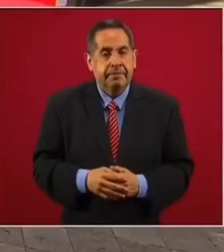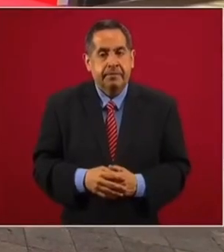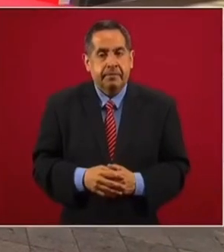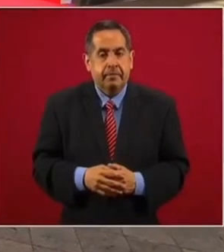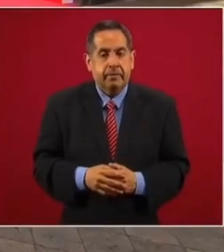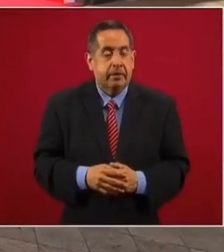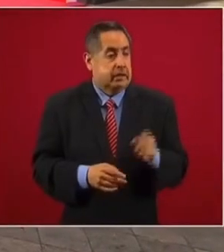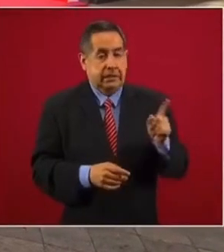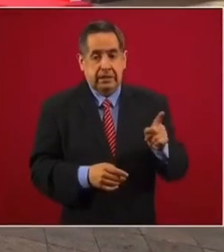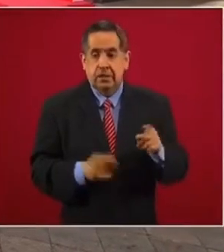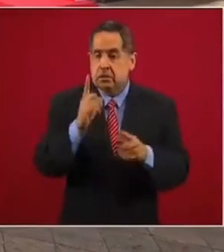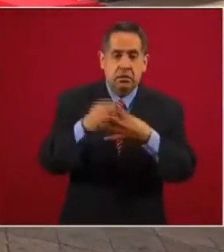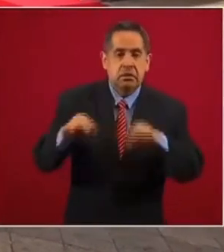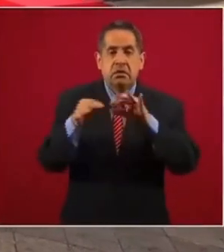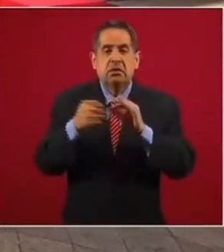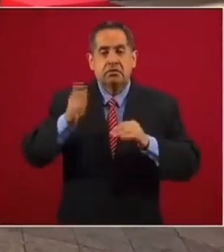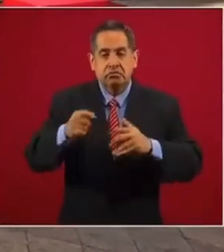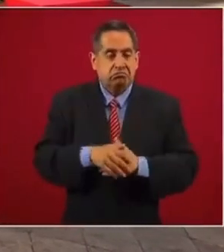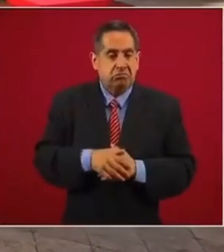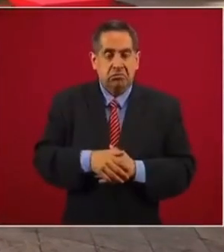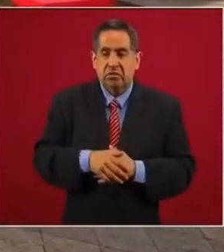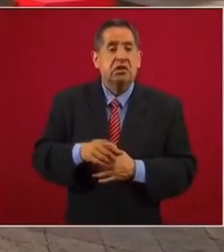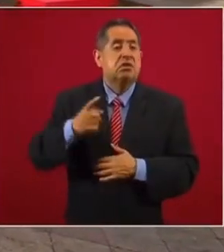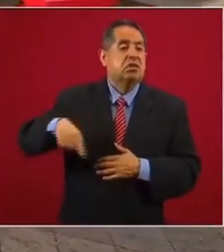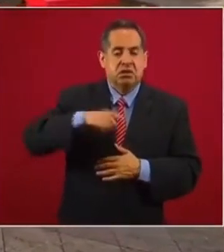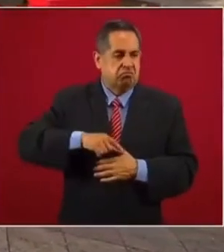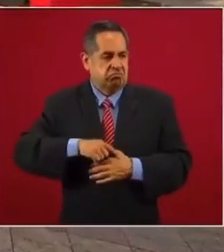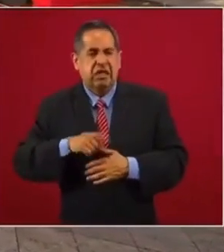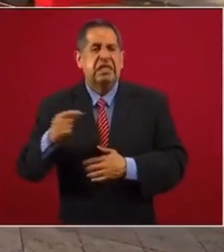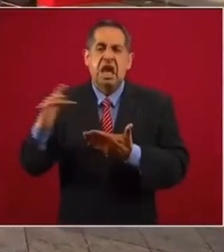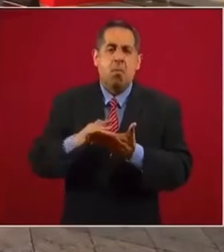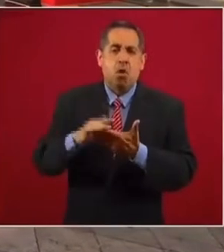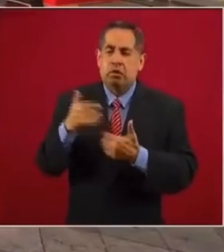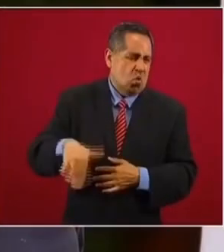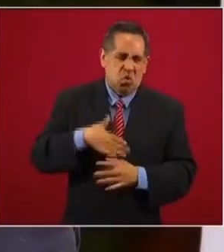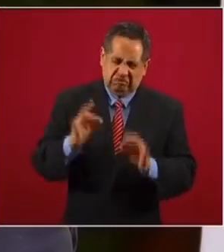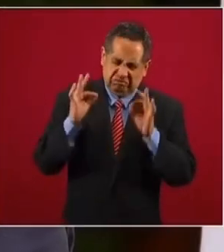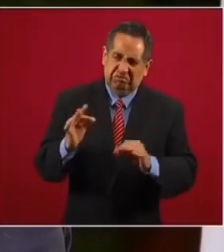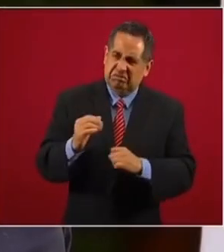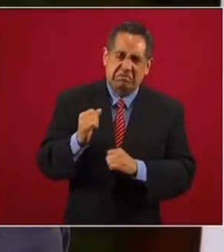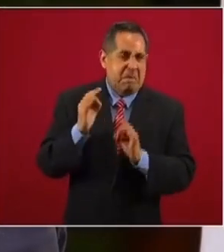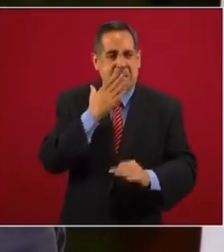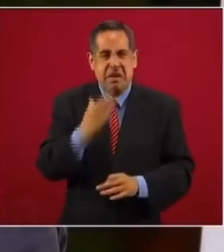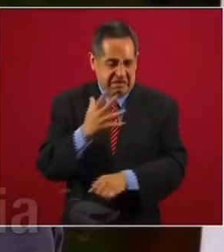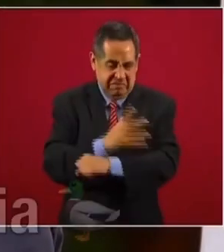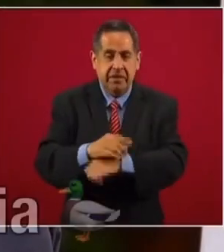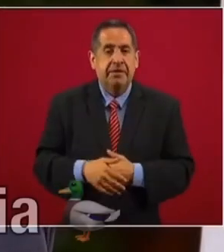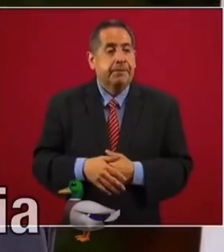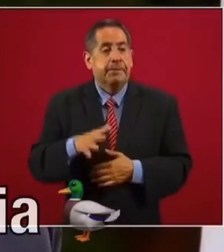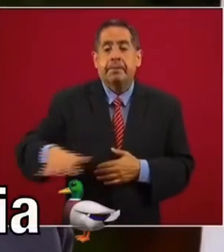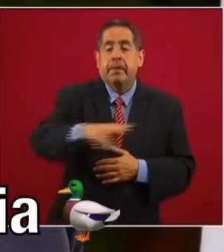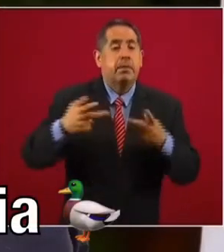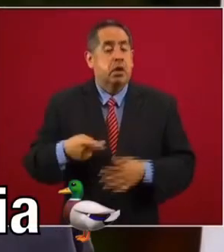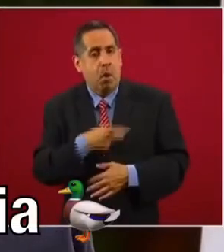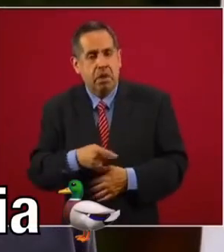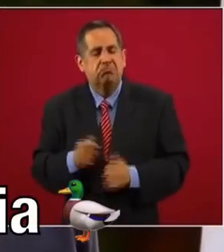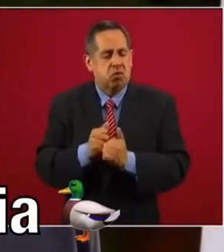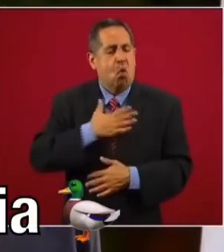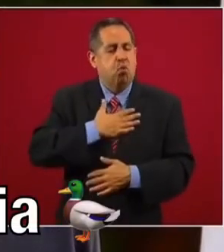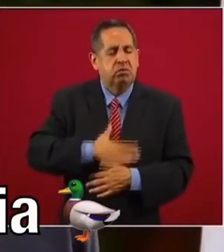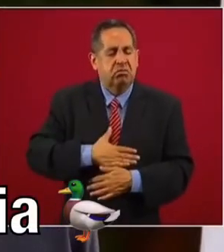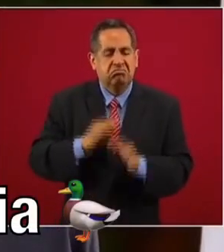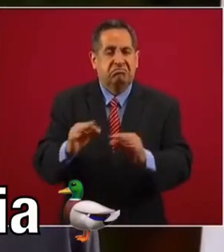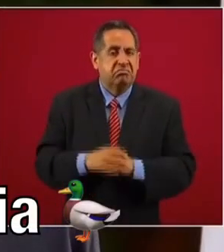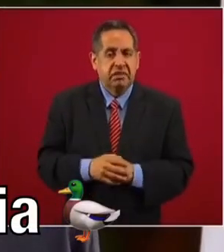tarea ha sido fundamental el apoyo profesional y responsable de las Fuerzas Armadas. Ahora hay justicia para el pobre que en materia de